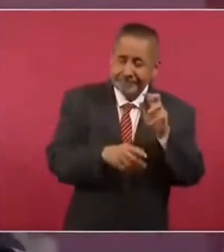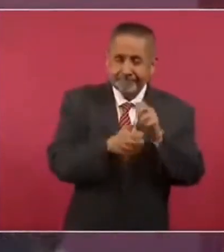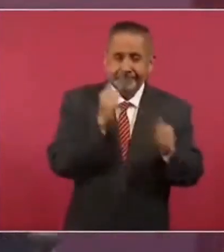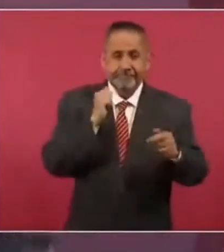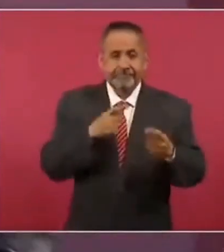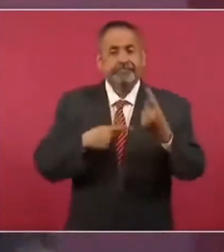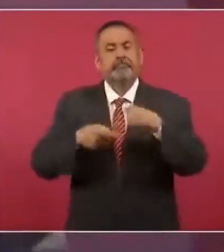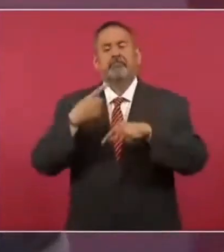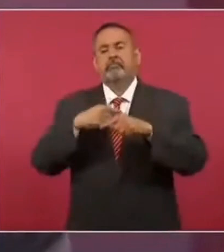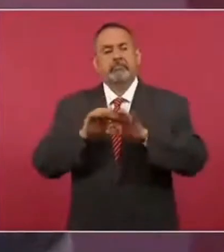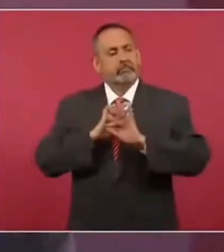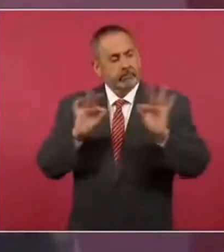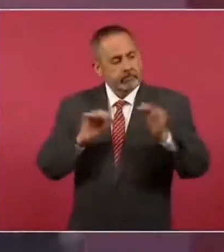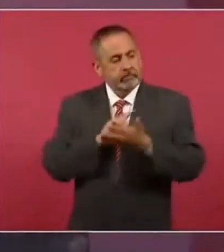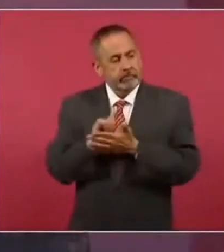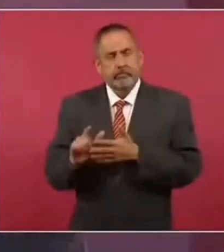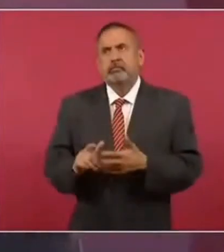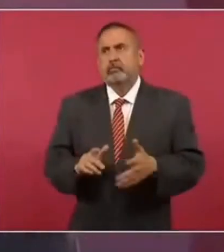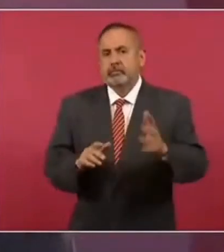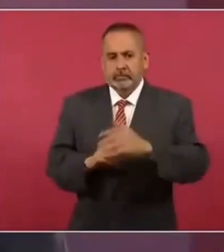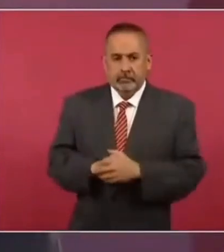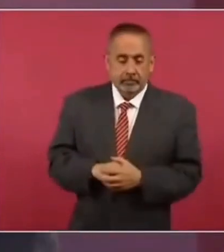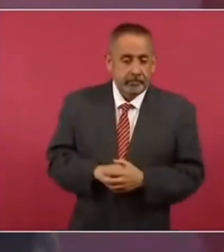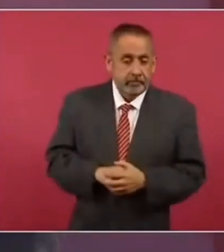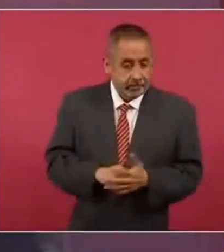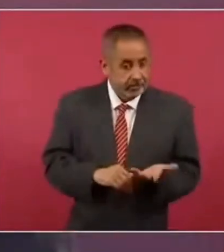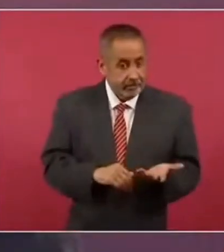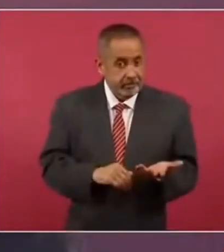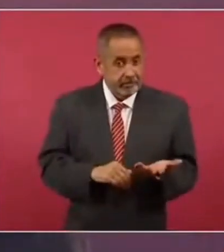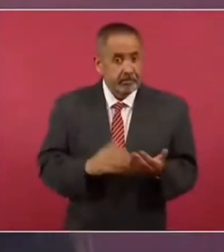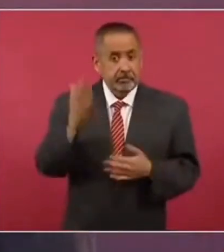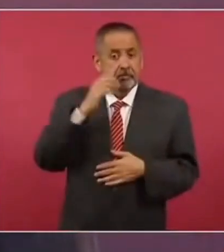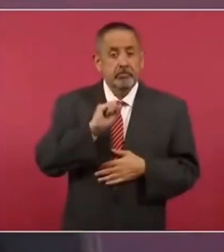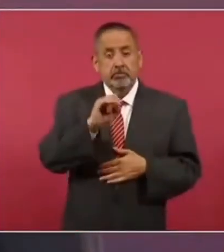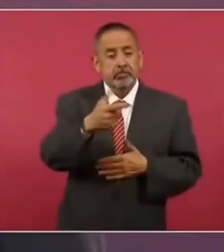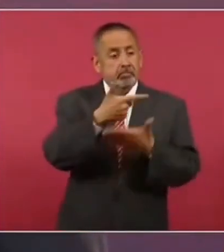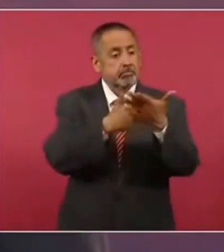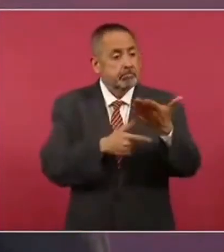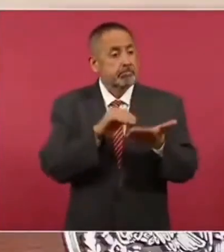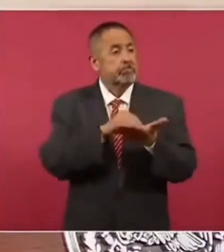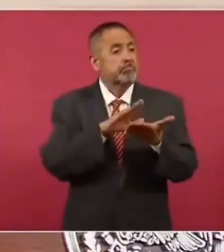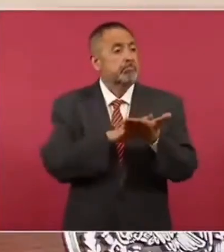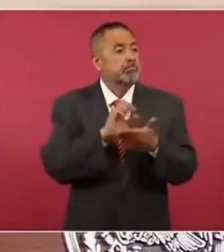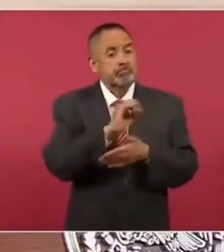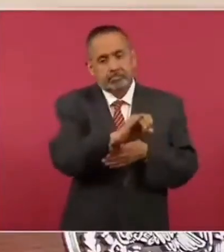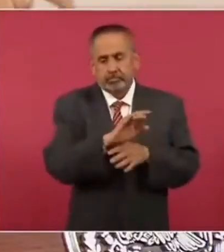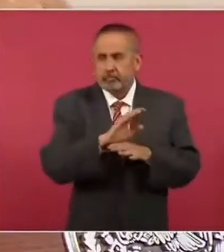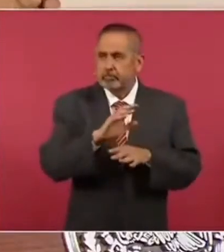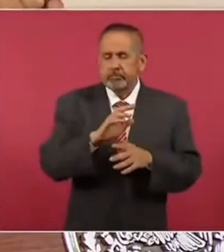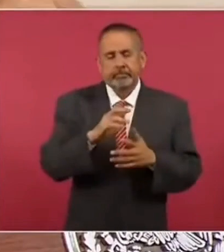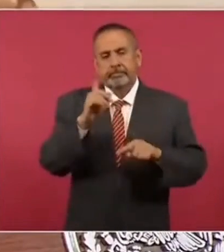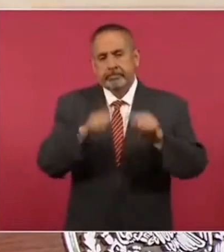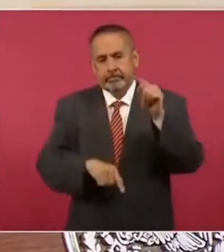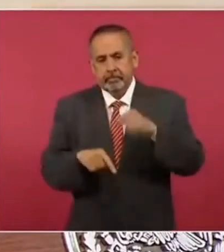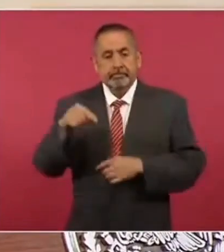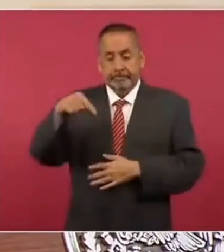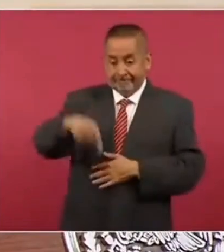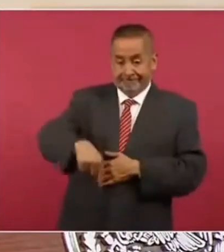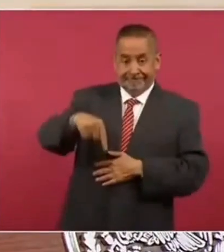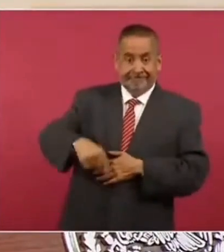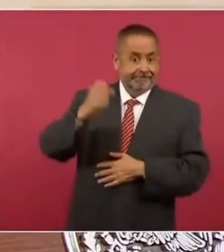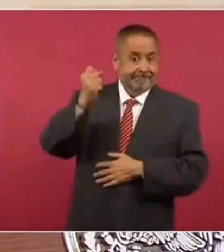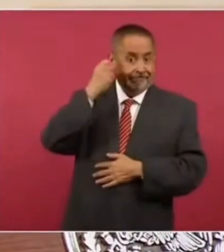darle para atrás a lo que se había decretado. Pero aquí salió.